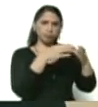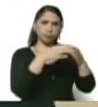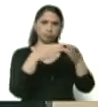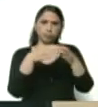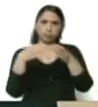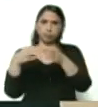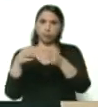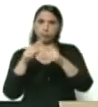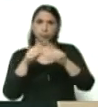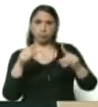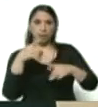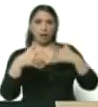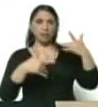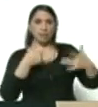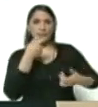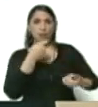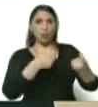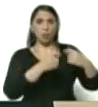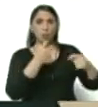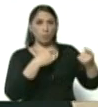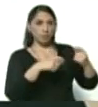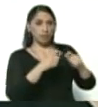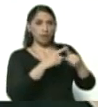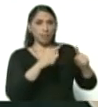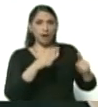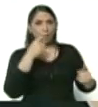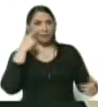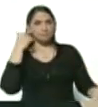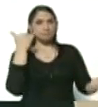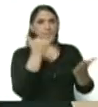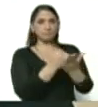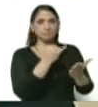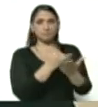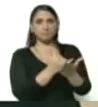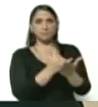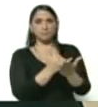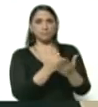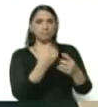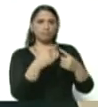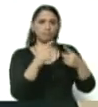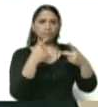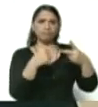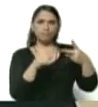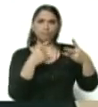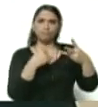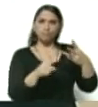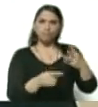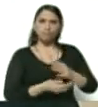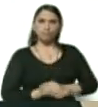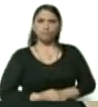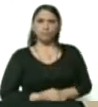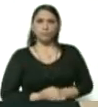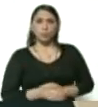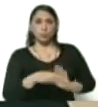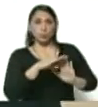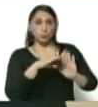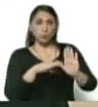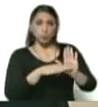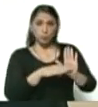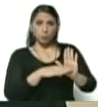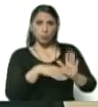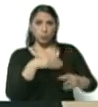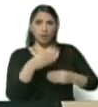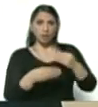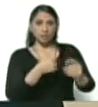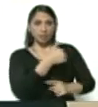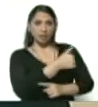distintas actividades comerciales para determinar el tipo de protocolo que hay que aplicar a cada